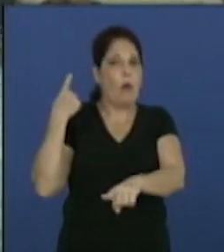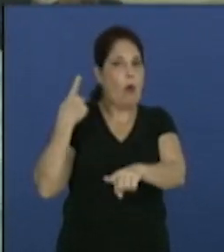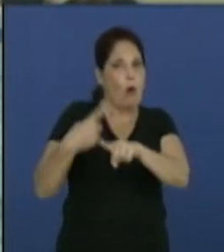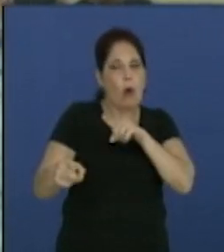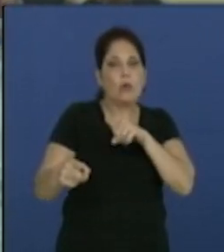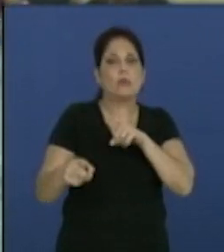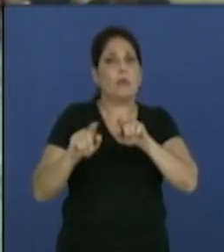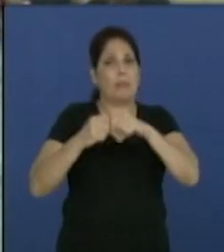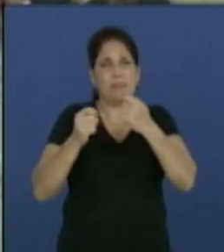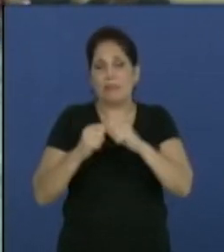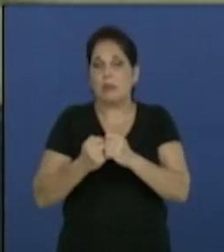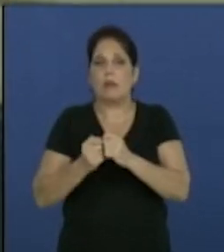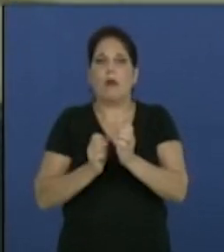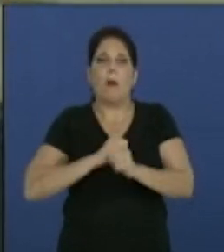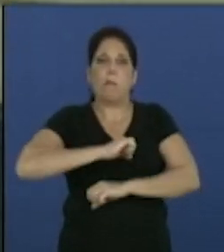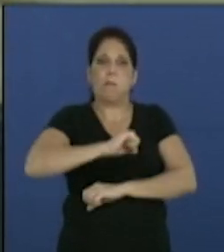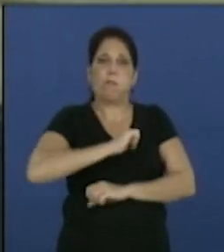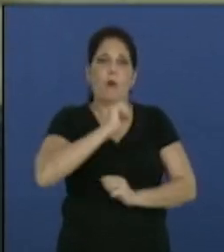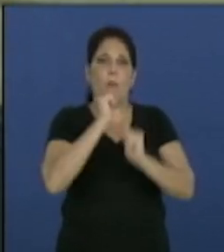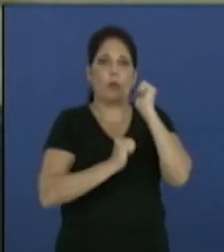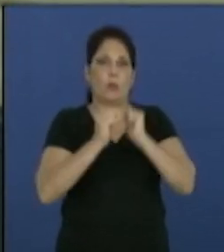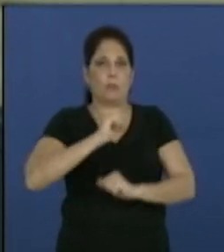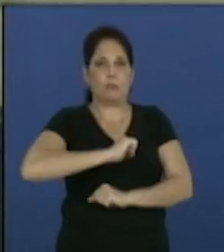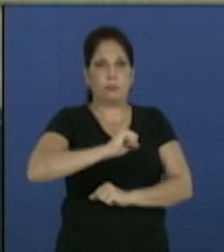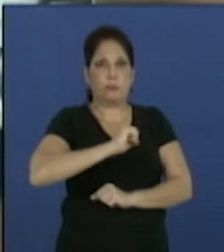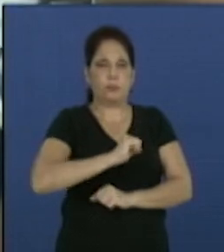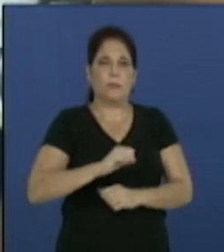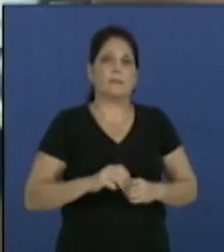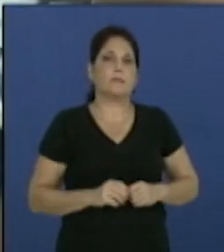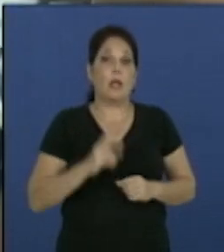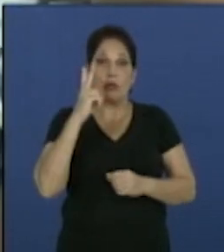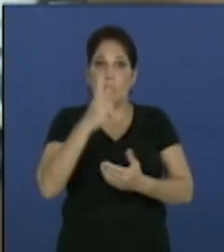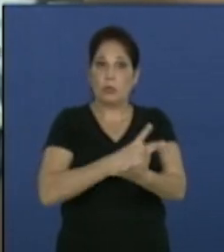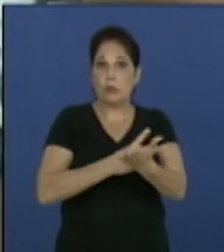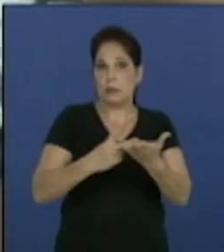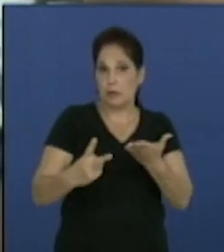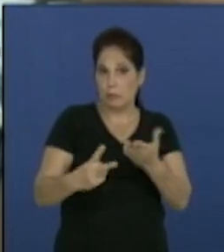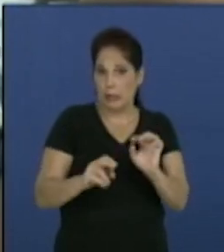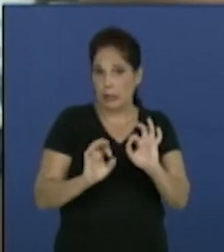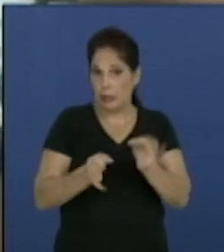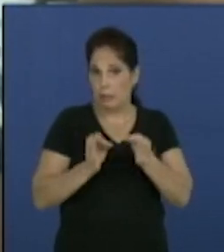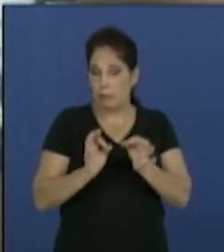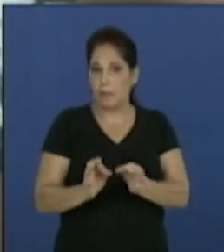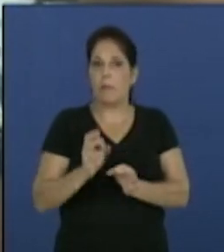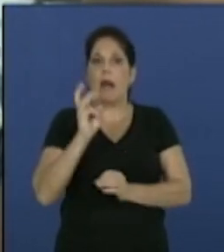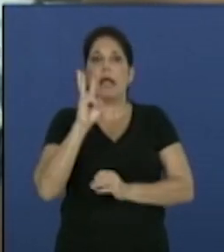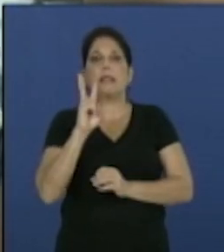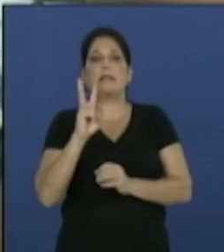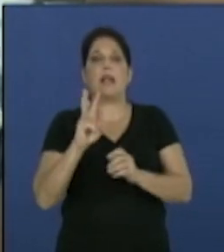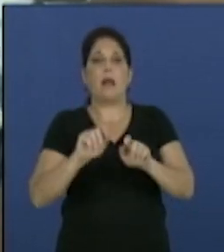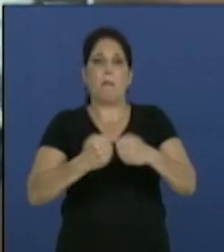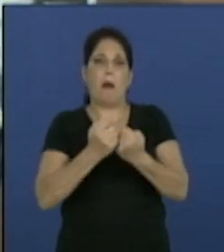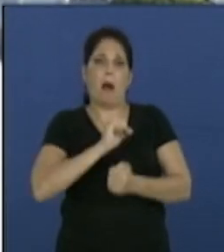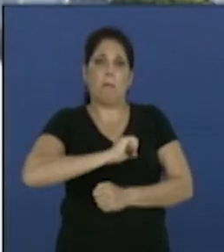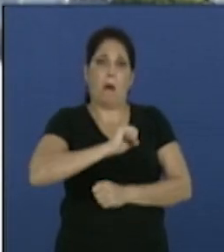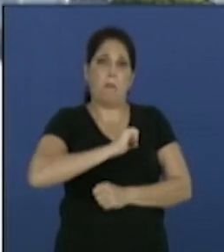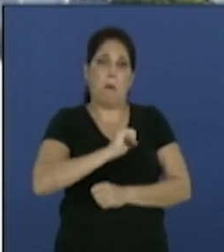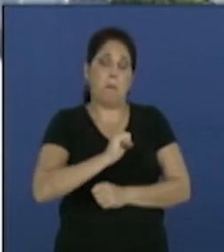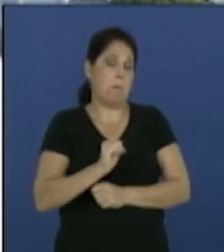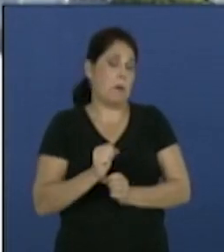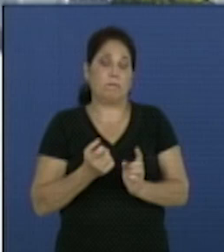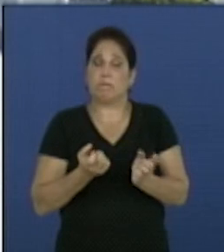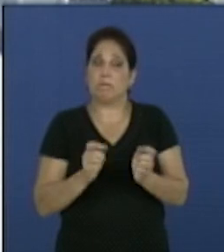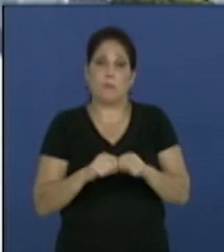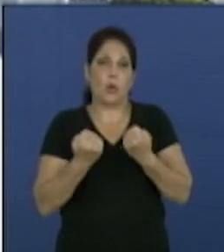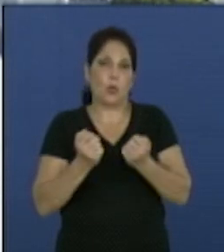averías continuas en equipos de bombeo. Estamos hablando que en las últimas dos semanas hemos tenido tres equipos fuera de servicio ya en Cuenca